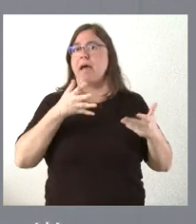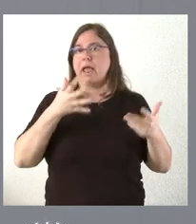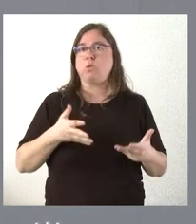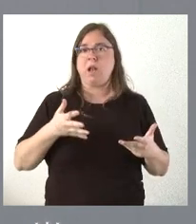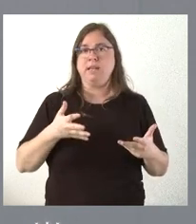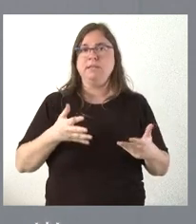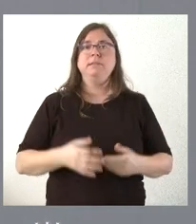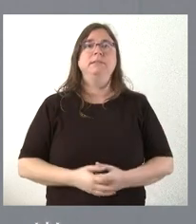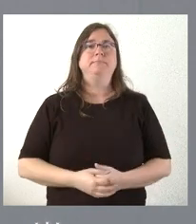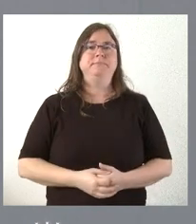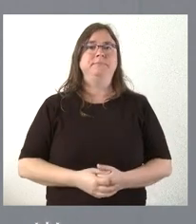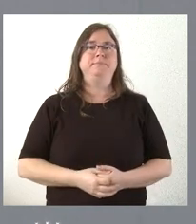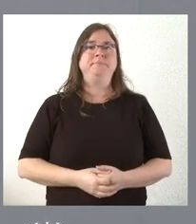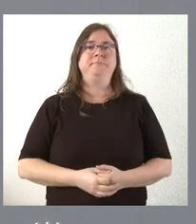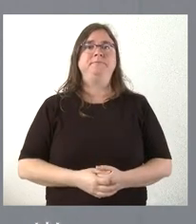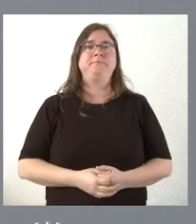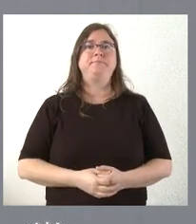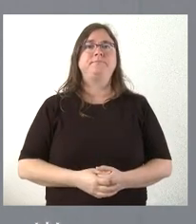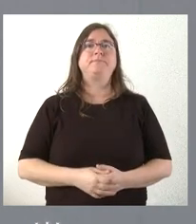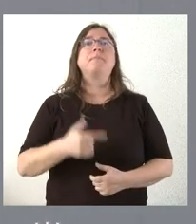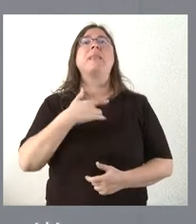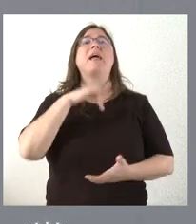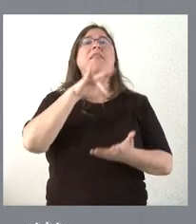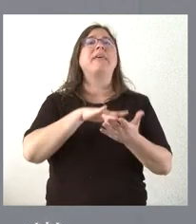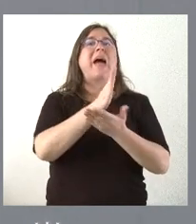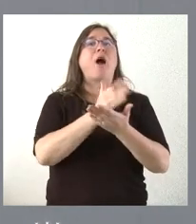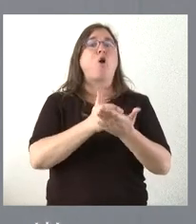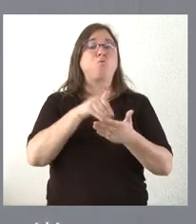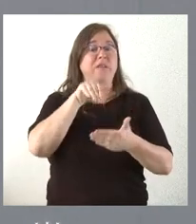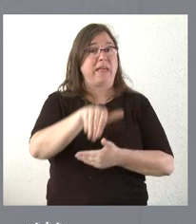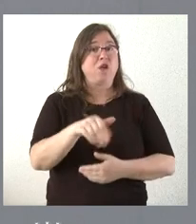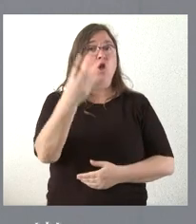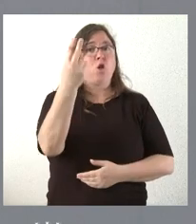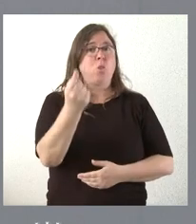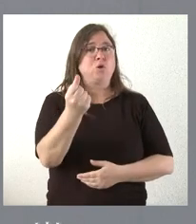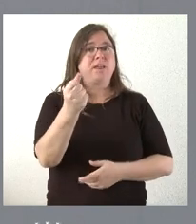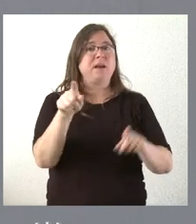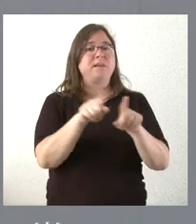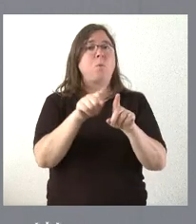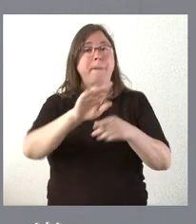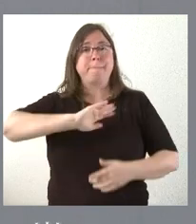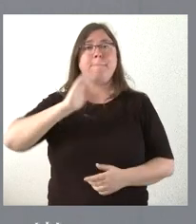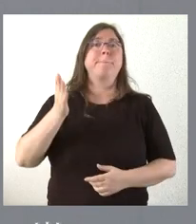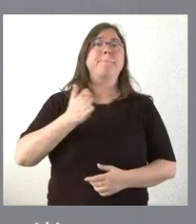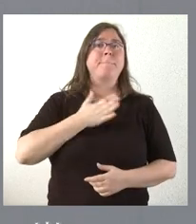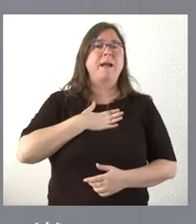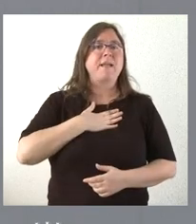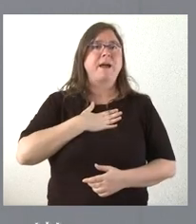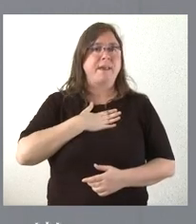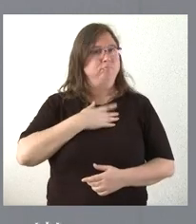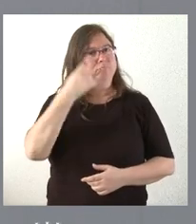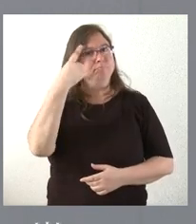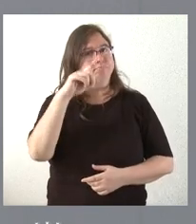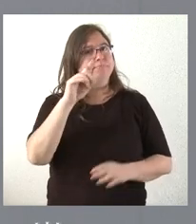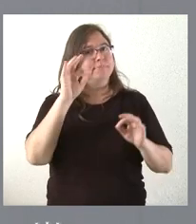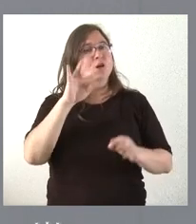en este momento más, es el vinculado al día de la comunidad, los dos días que vamos a abordar. Mañana, como ustedes saben, es la